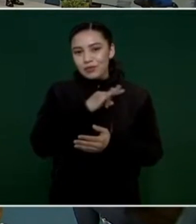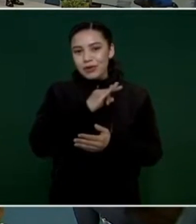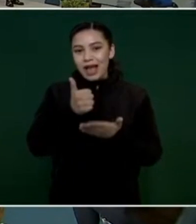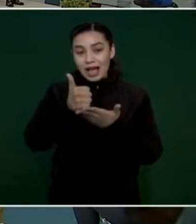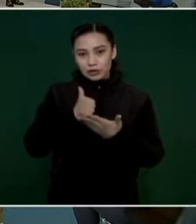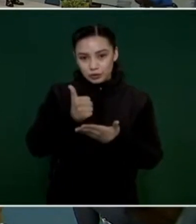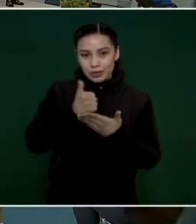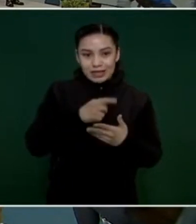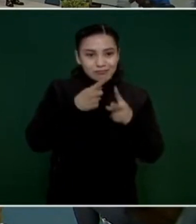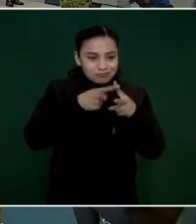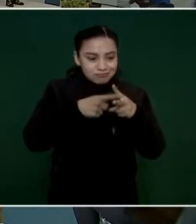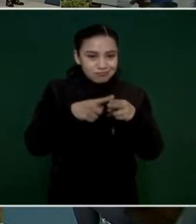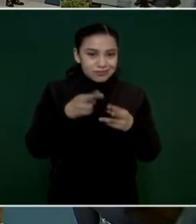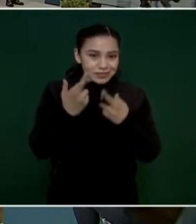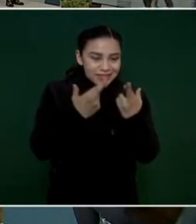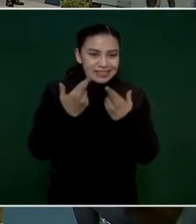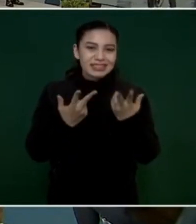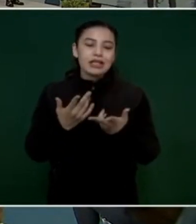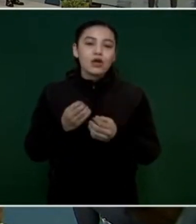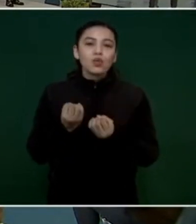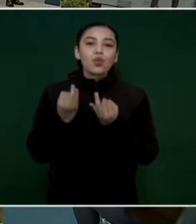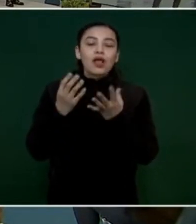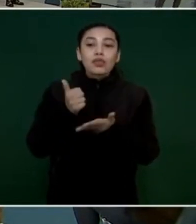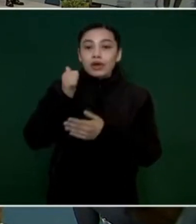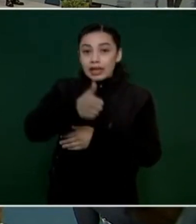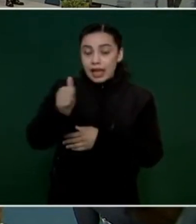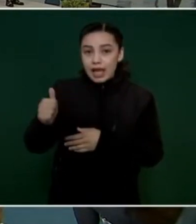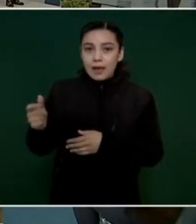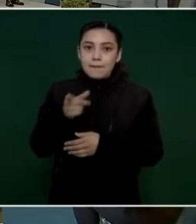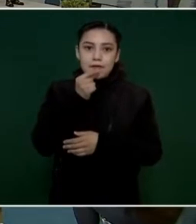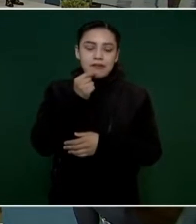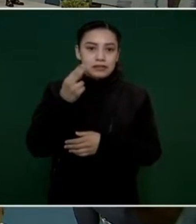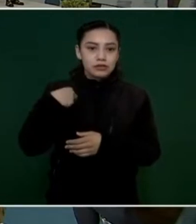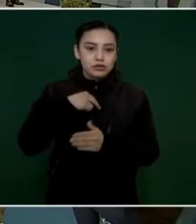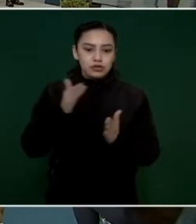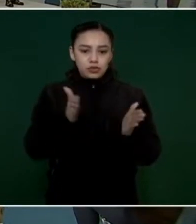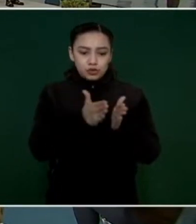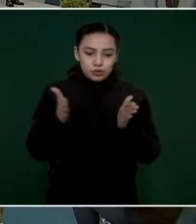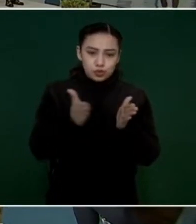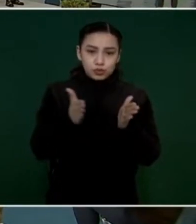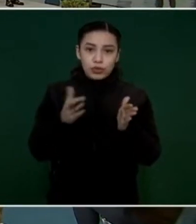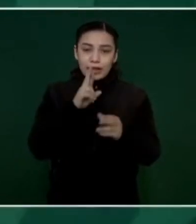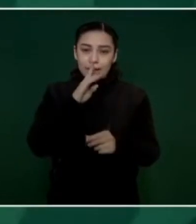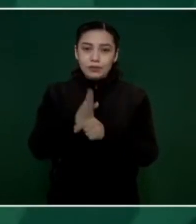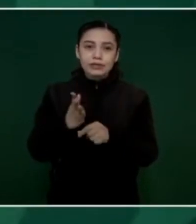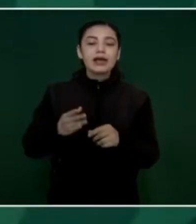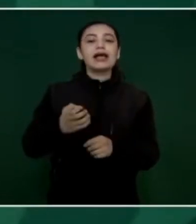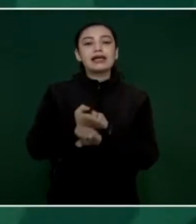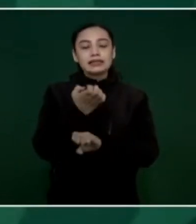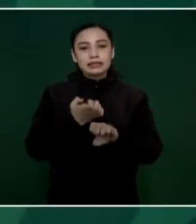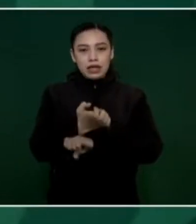de cuánto le toca a cada uno de los policías si promediáramos su responsabilidad en el estado, son